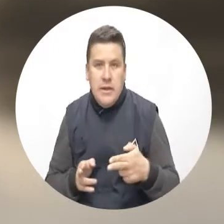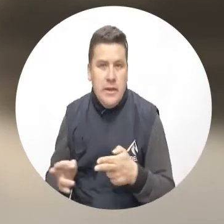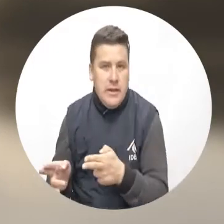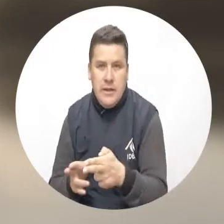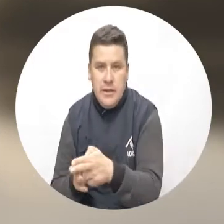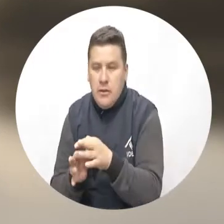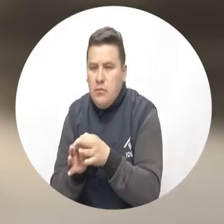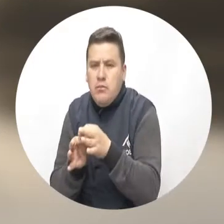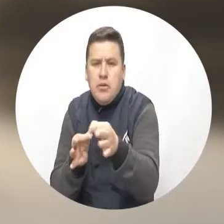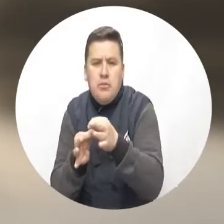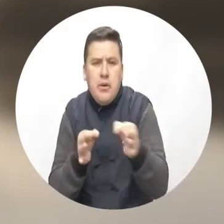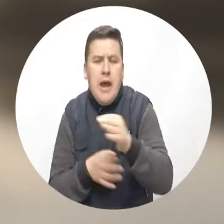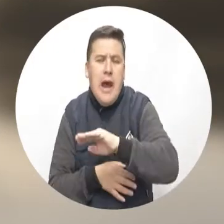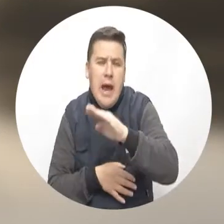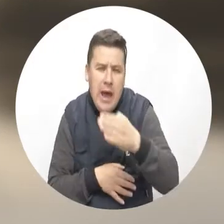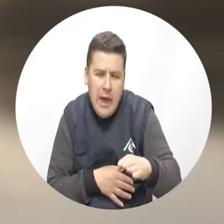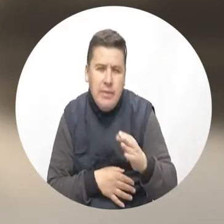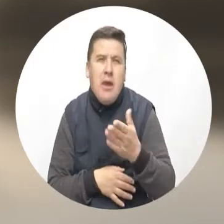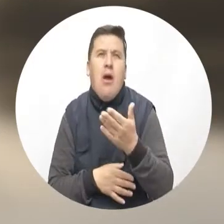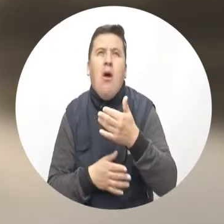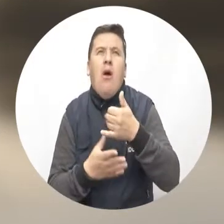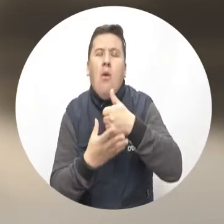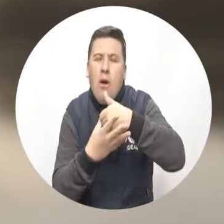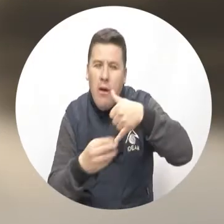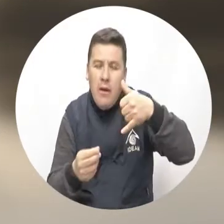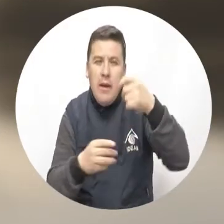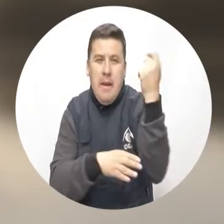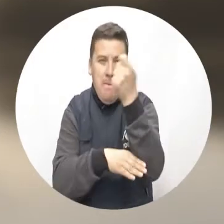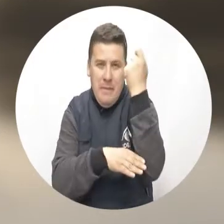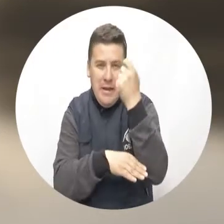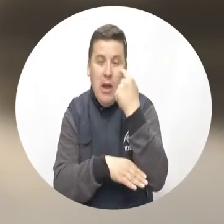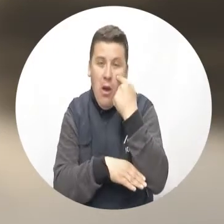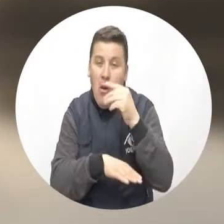ríos y cuencas de municipios de Antioquia, Guaviare y Meta